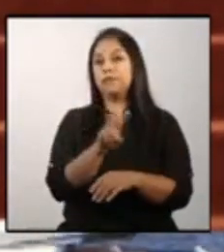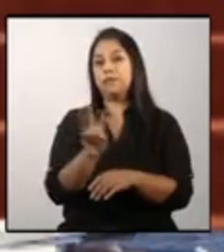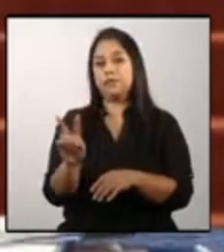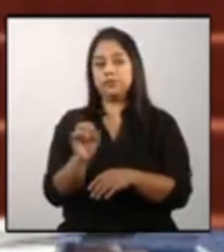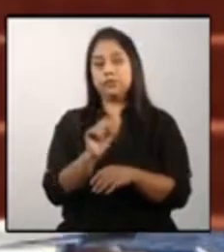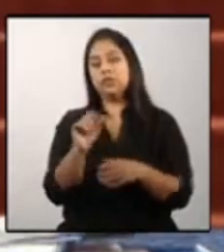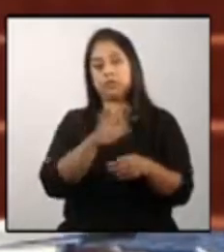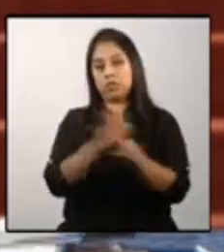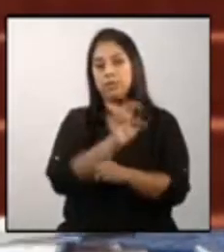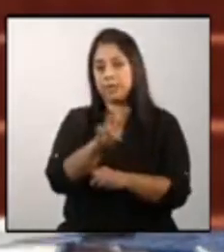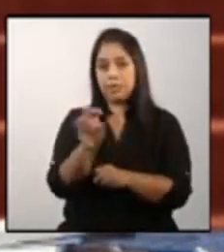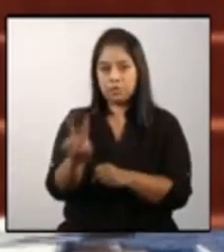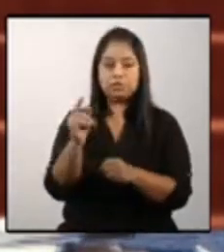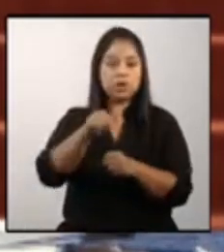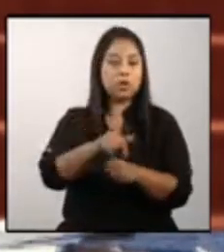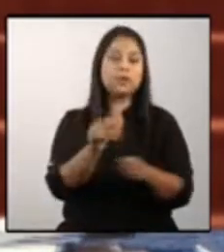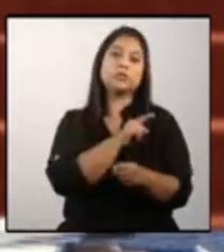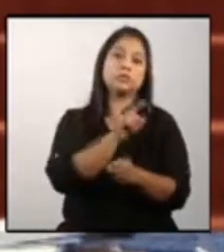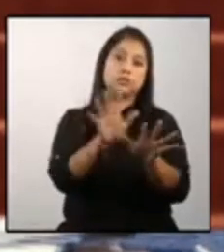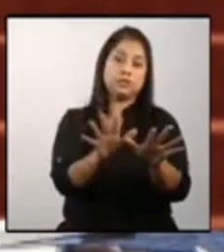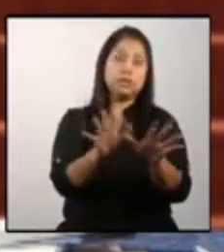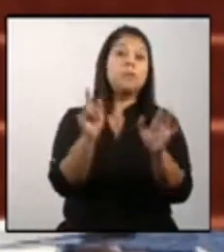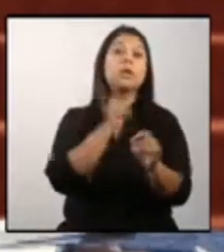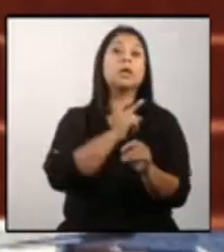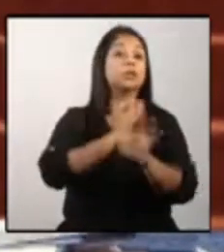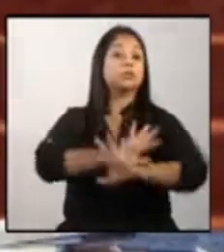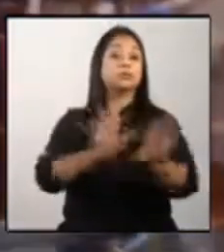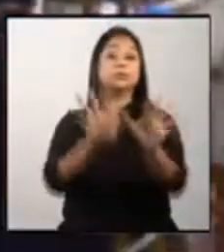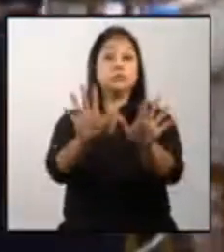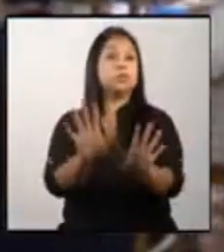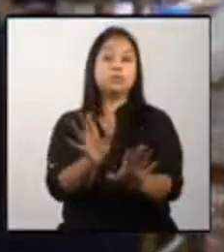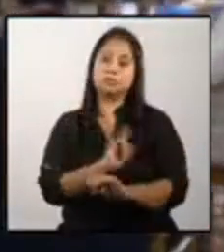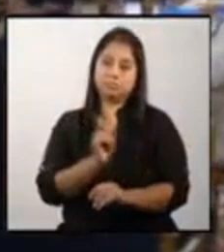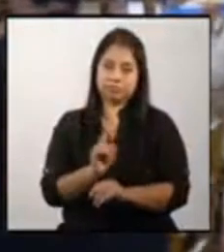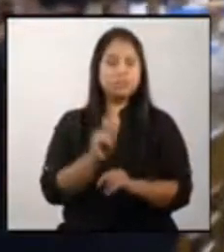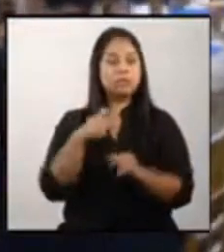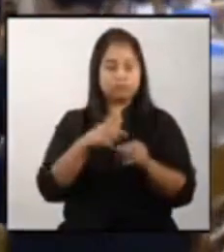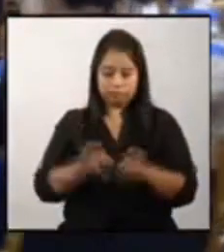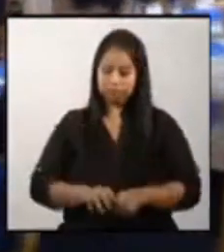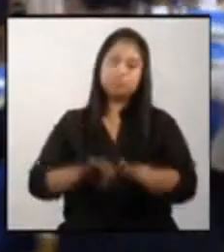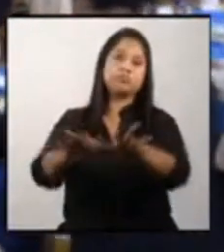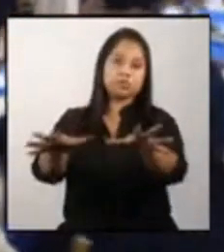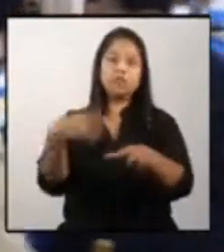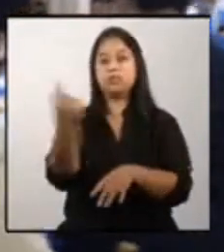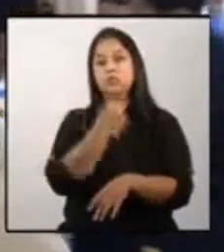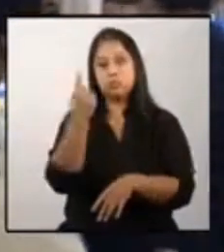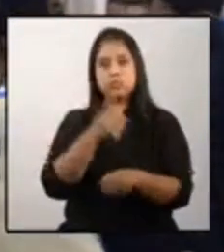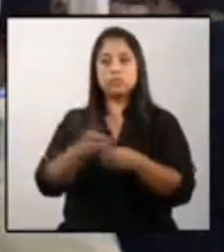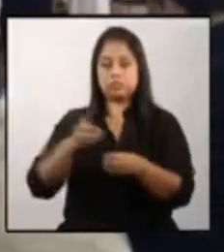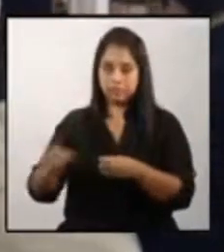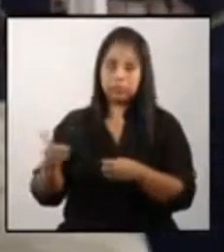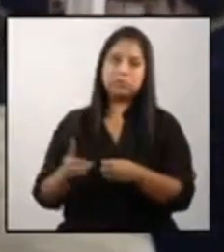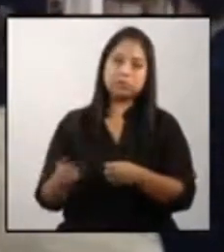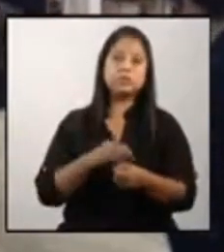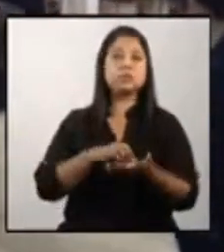en esta primera fase, pero eso no implica que solo ahí vamos a trabajar. Vamos a trabajar en los 22 departamentos del país